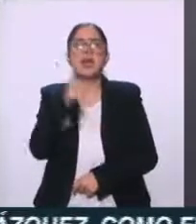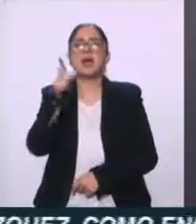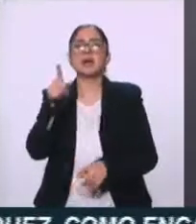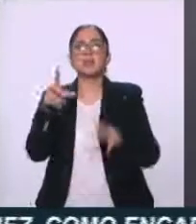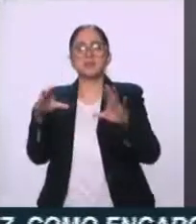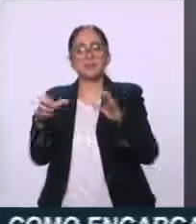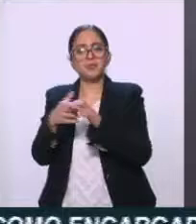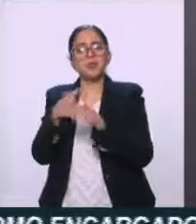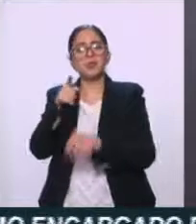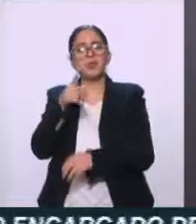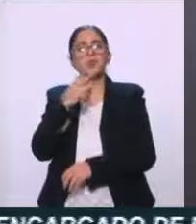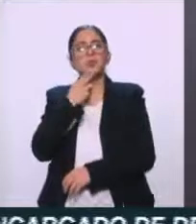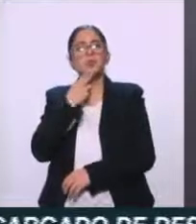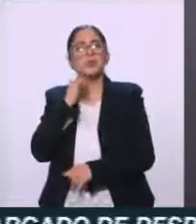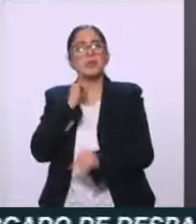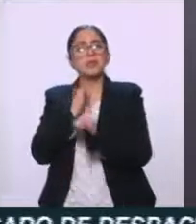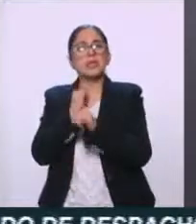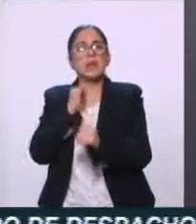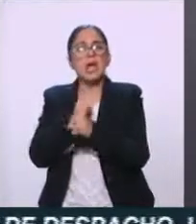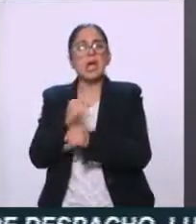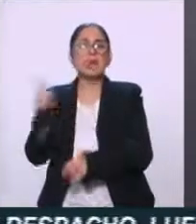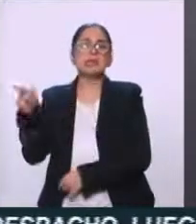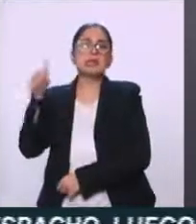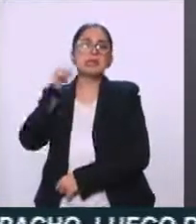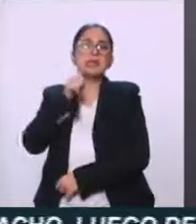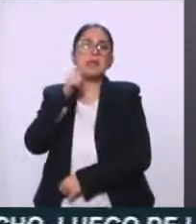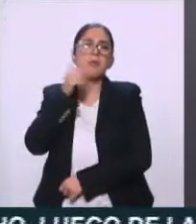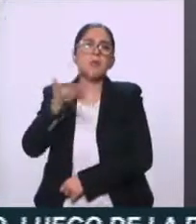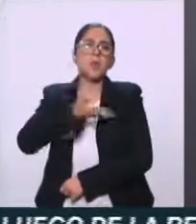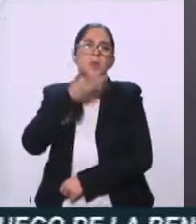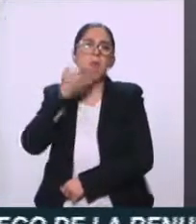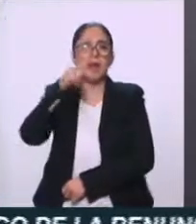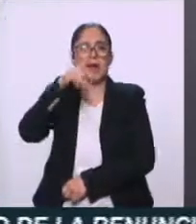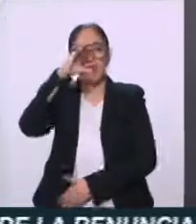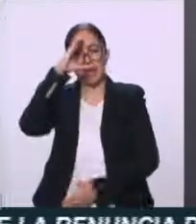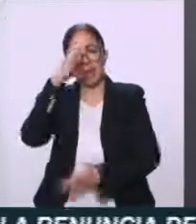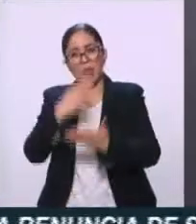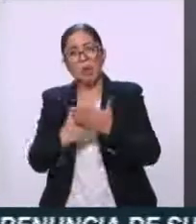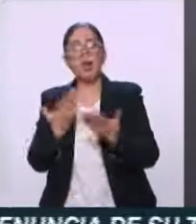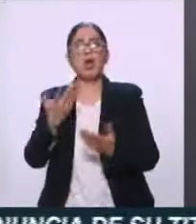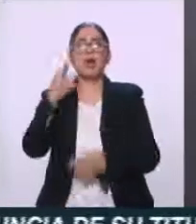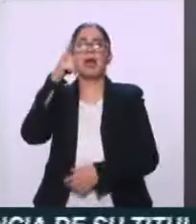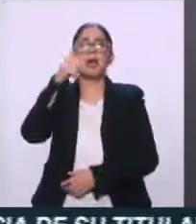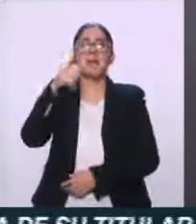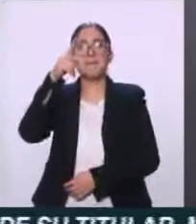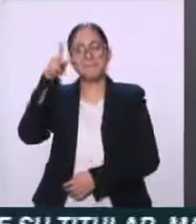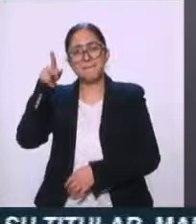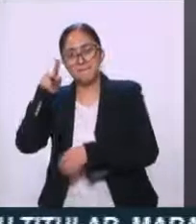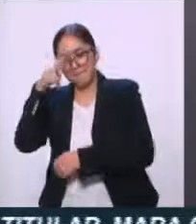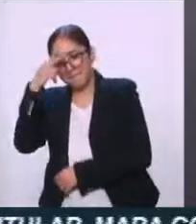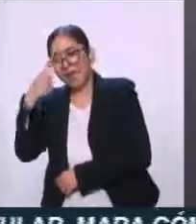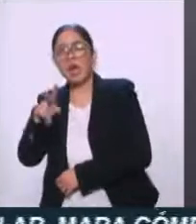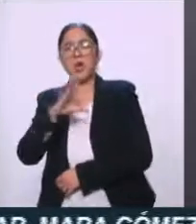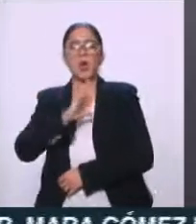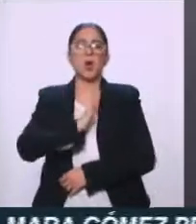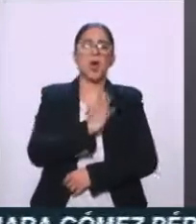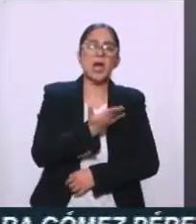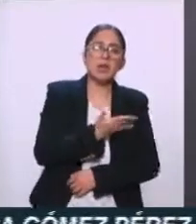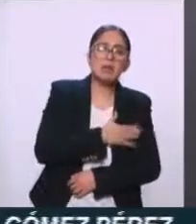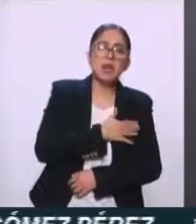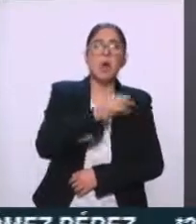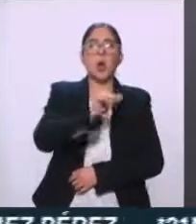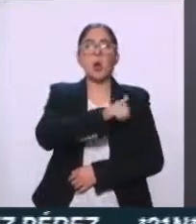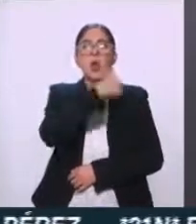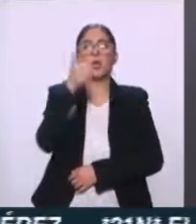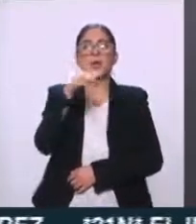organizaciones ultracatólicas, algunas del Yunque, en México y España, en Venezuela, y también en